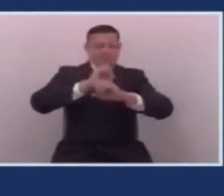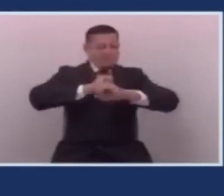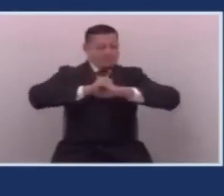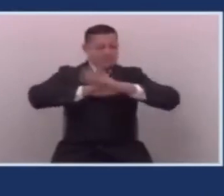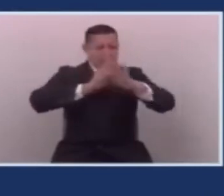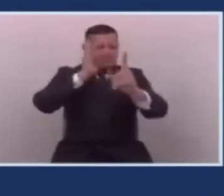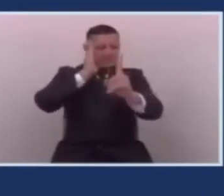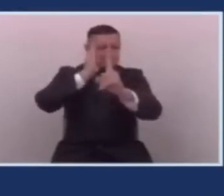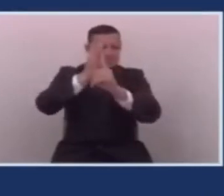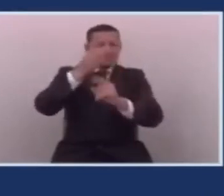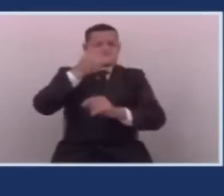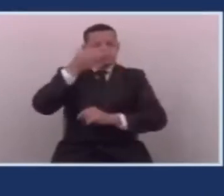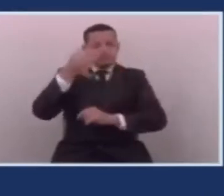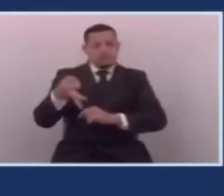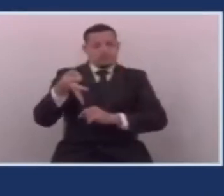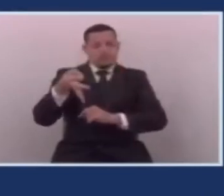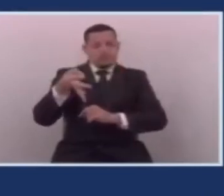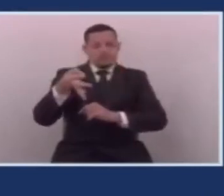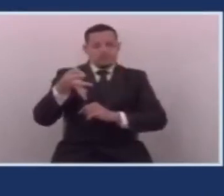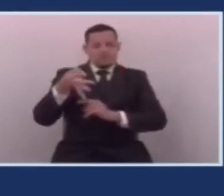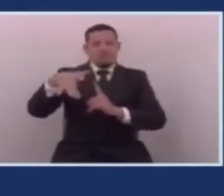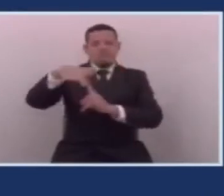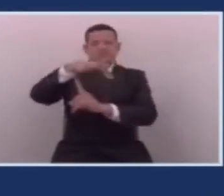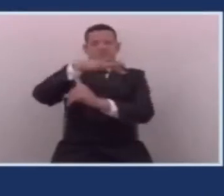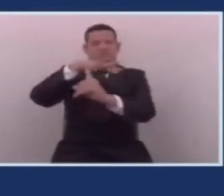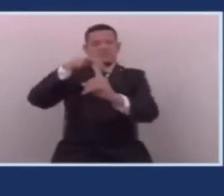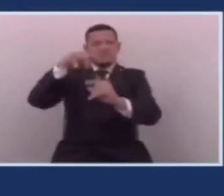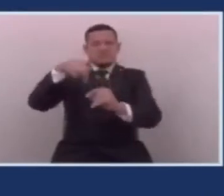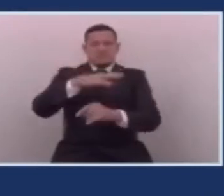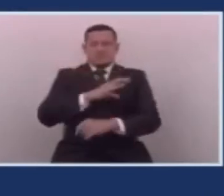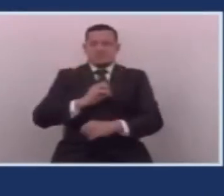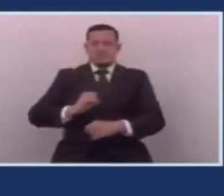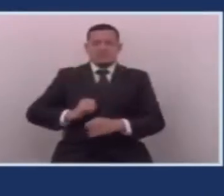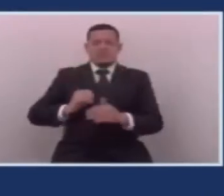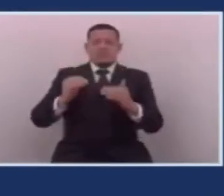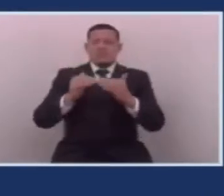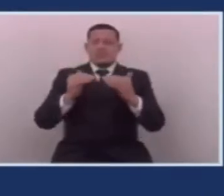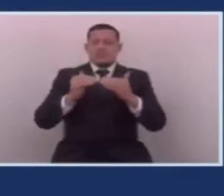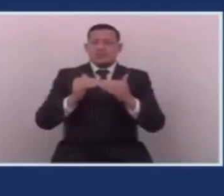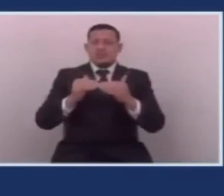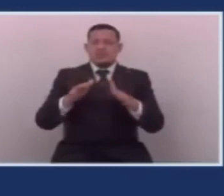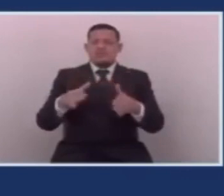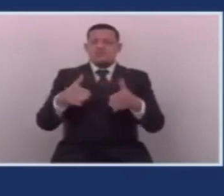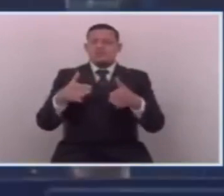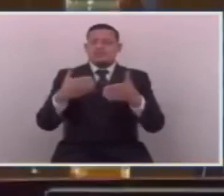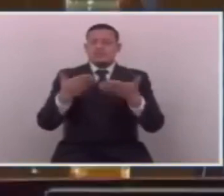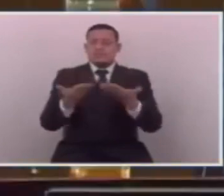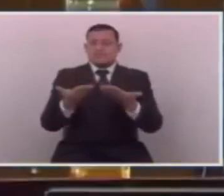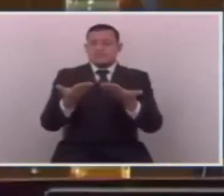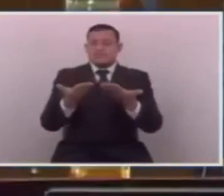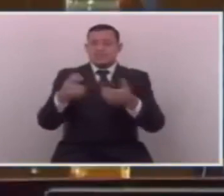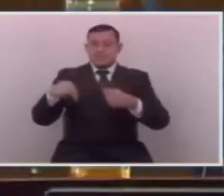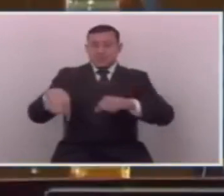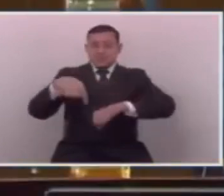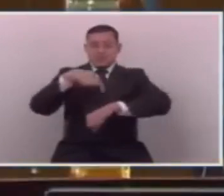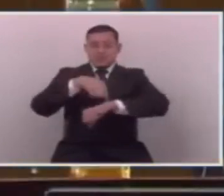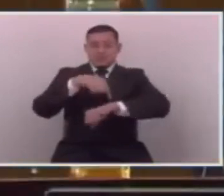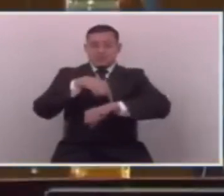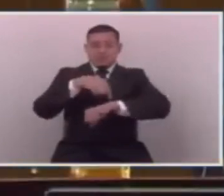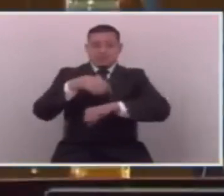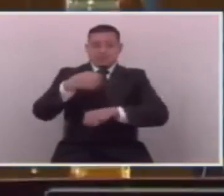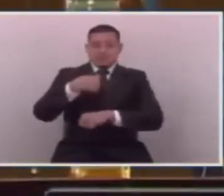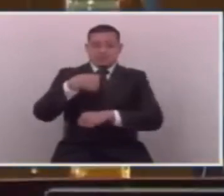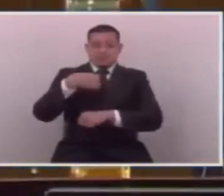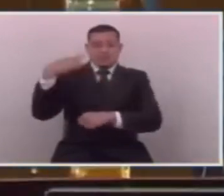la verdad de lo que está sucediendo. Así que en estos momentos yo